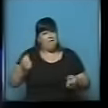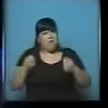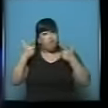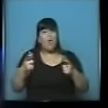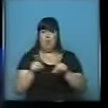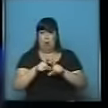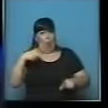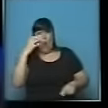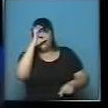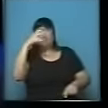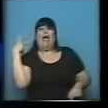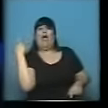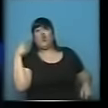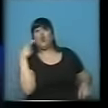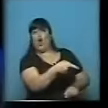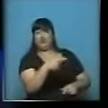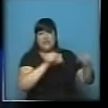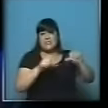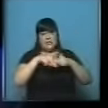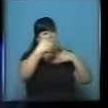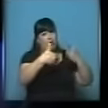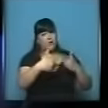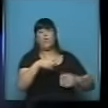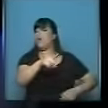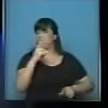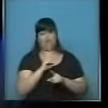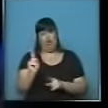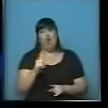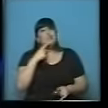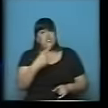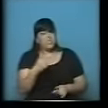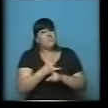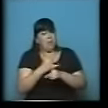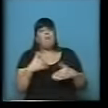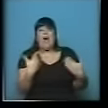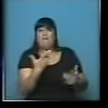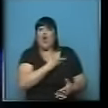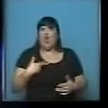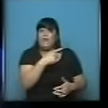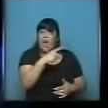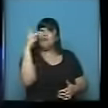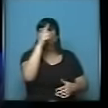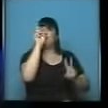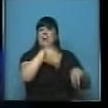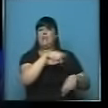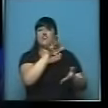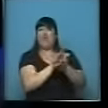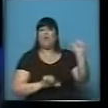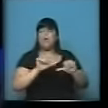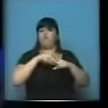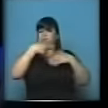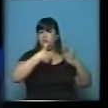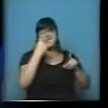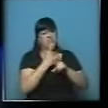jamás he estado en contra de la ciencia y tecnología. Siempre lo que he rescatado de este gobierno ha sido eso, Daniel. Entonces creo que en esta gesta